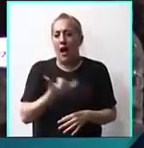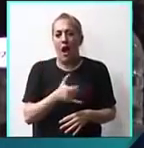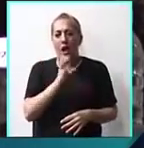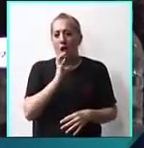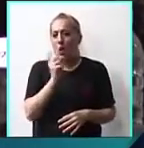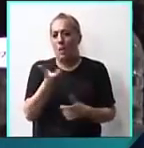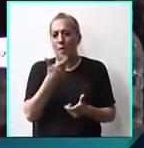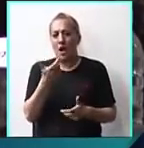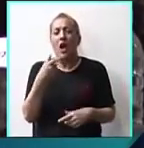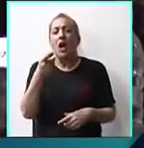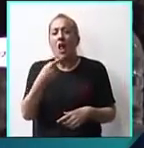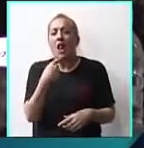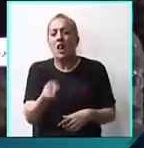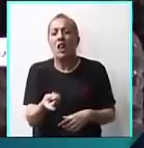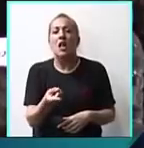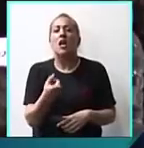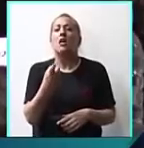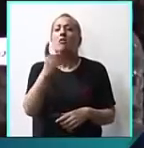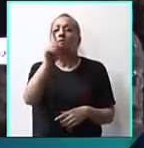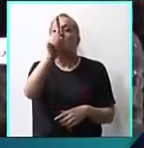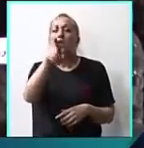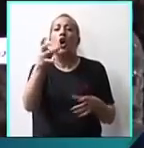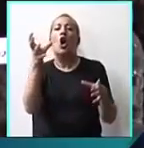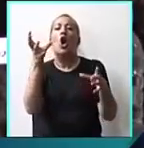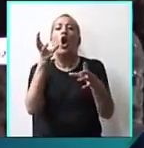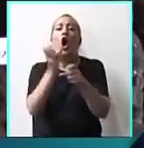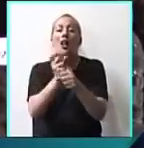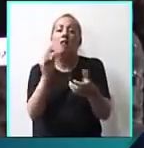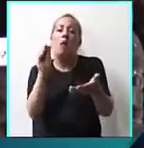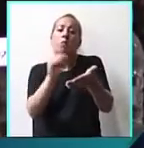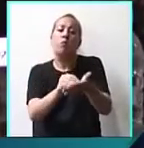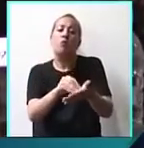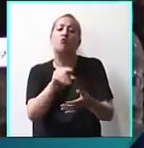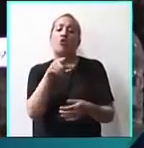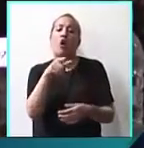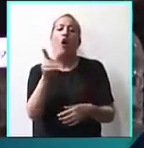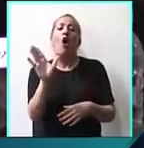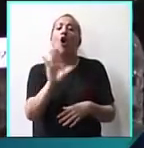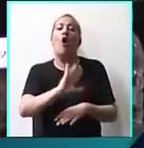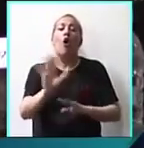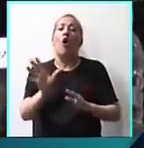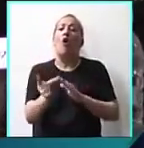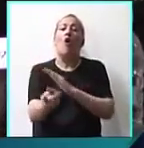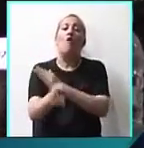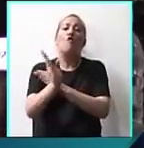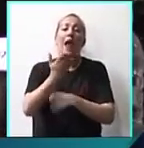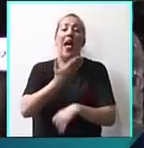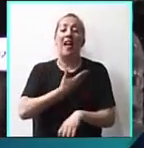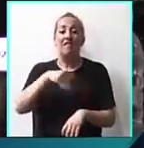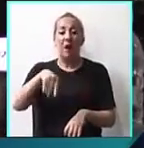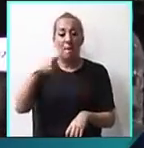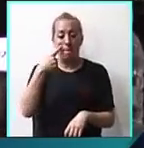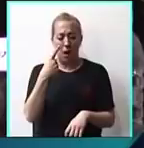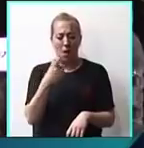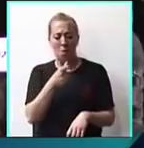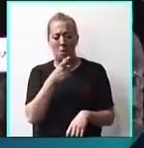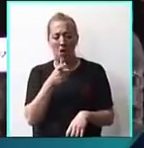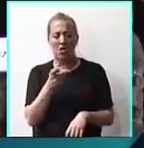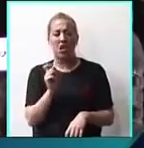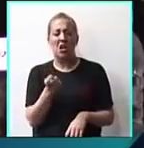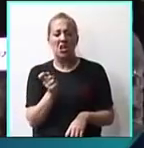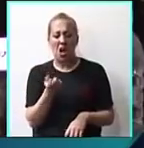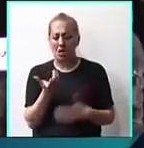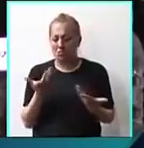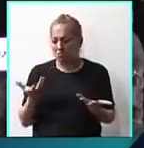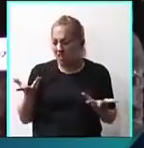Alguien pintó en una parada de un colectivo fuera el FMI. Parece que el funcionario de turno dijo, ¿y esto quién se lo cargo?